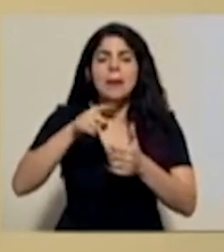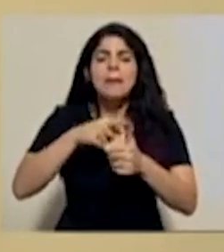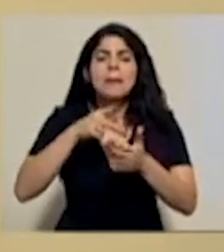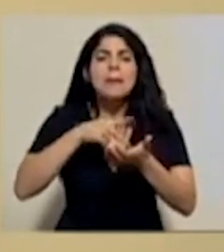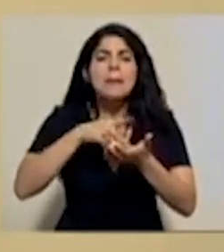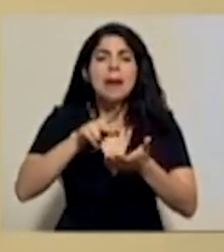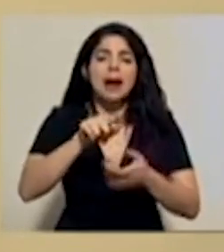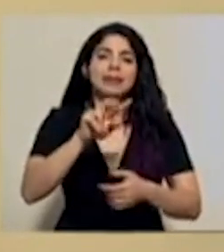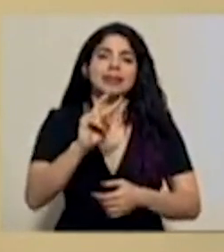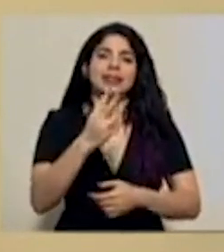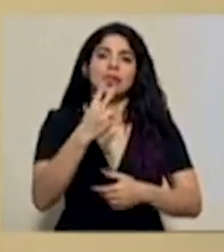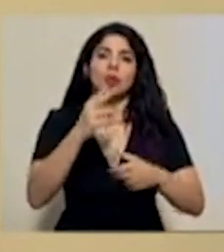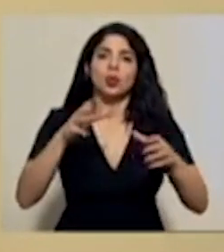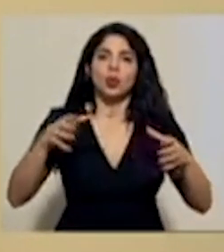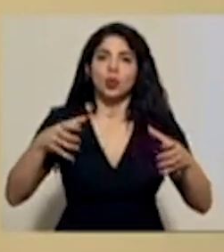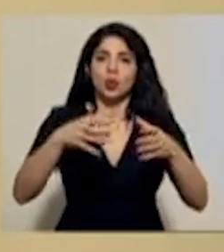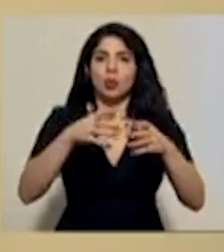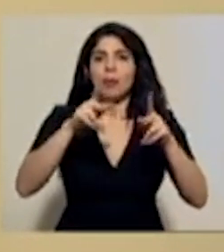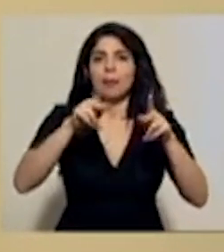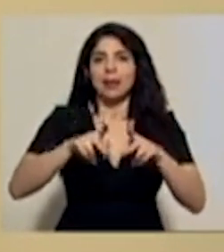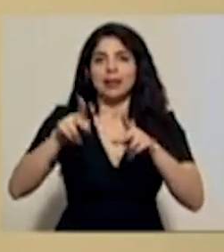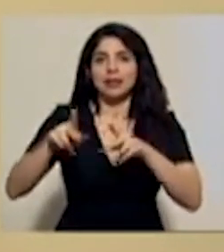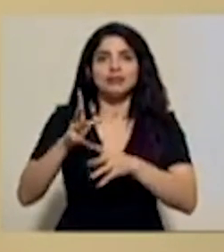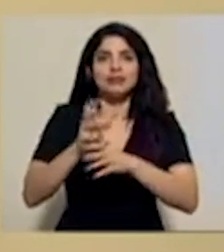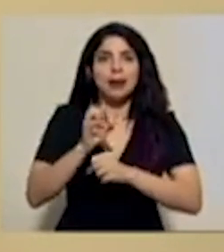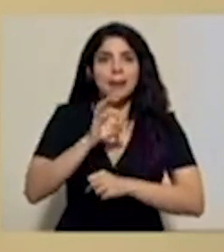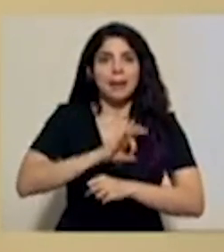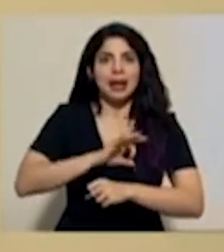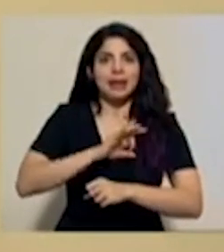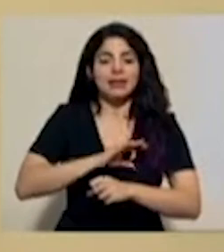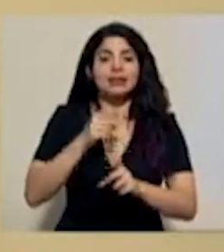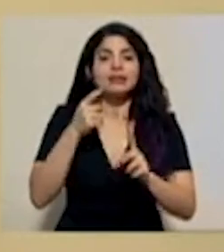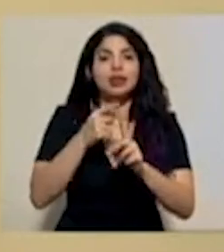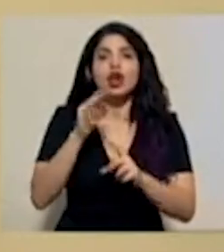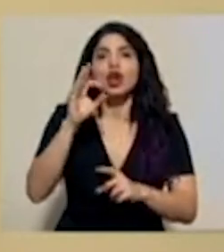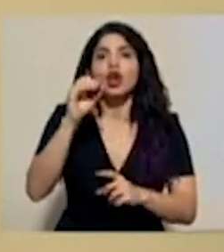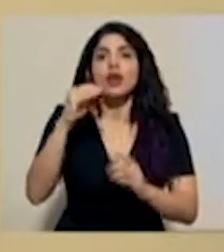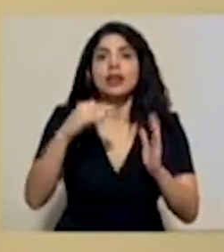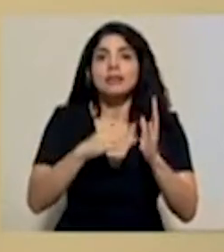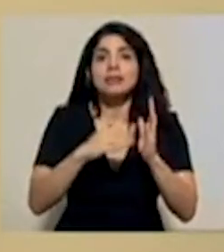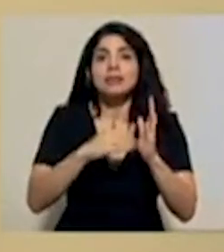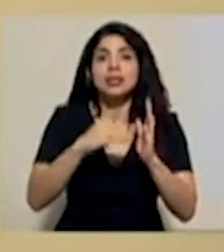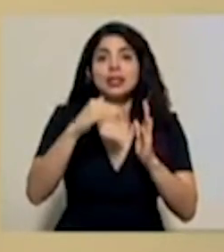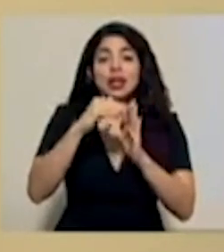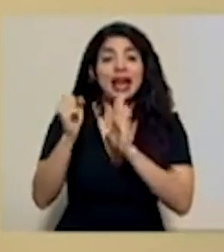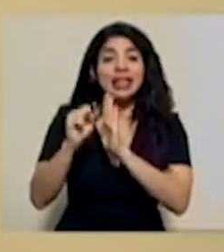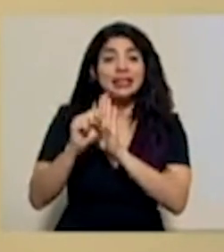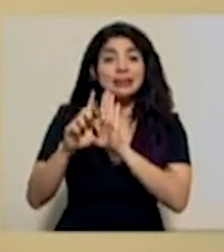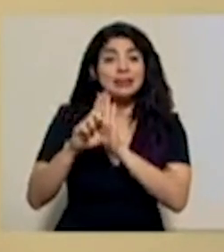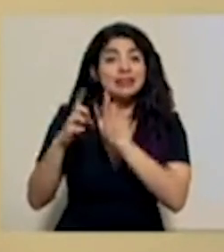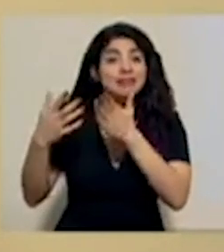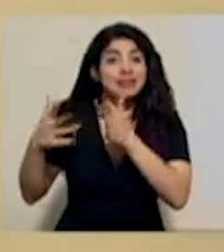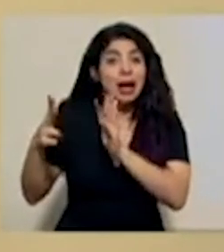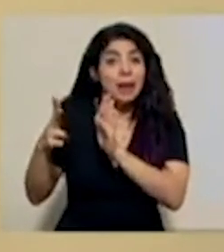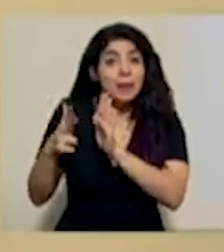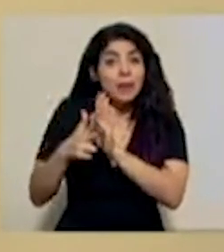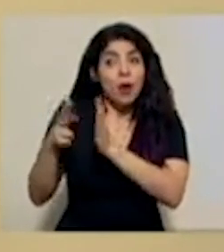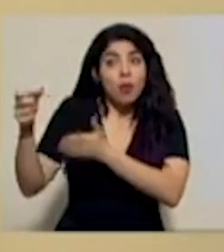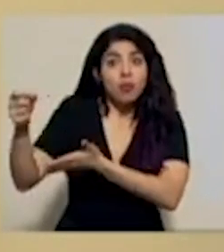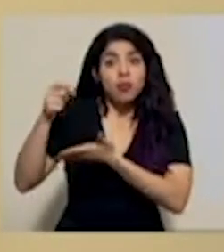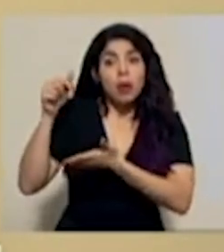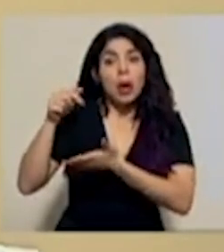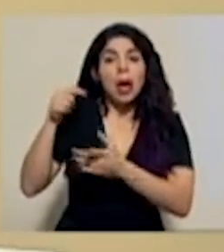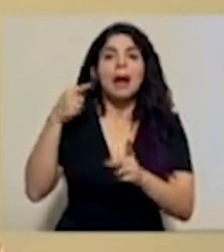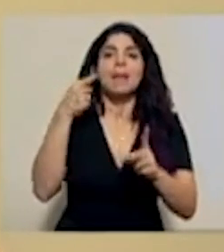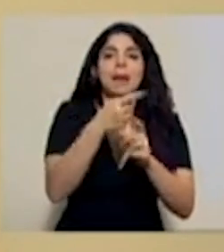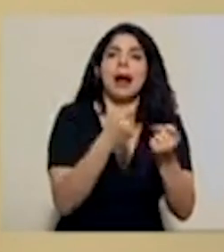a este segundo grupo de beneficiarios en razón de los 90 mil millones que la asamblea legislativa aprobó para apoyar el